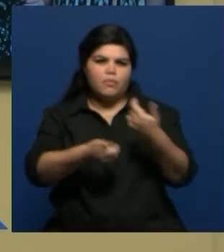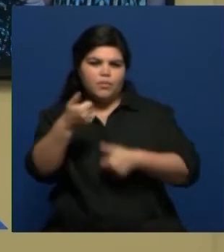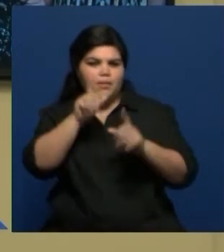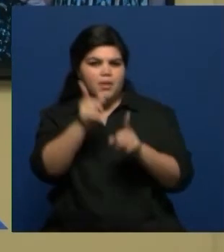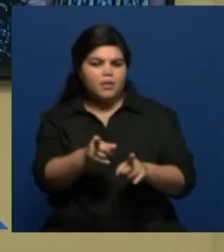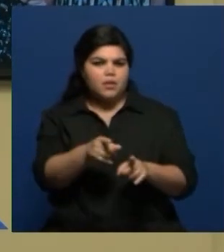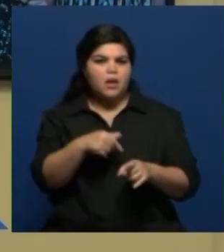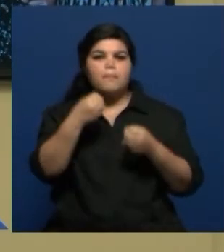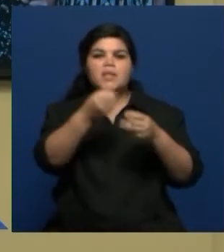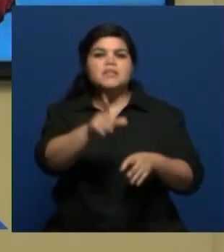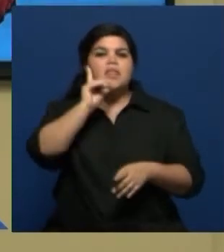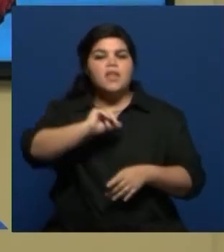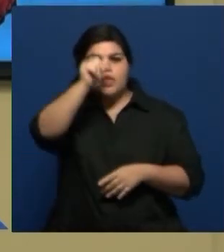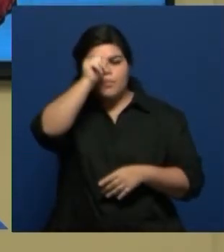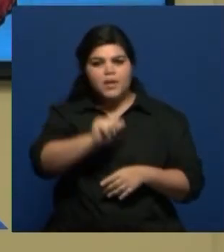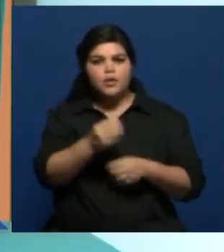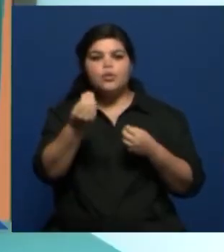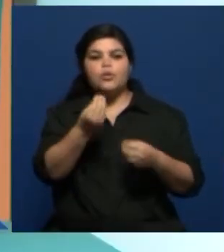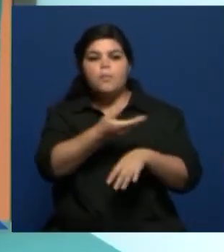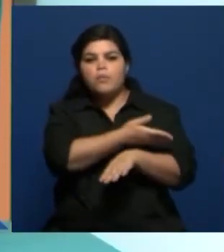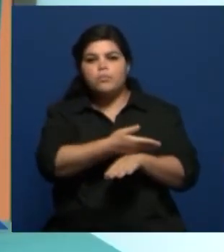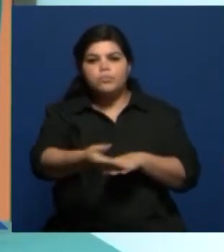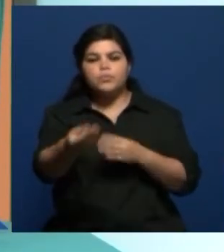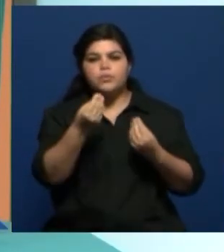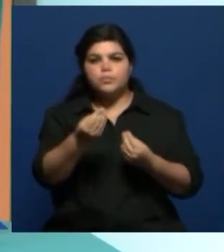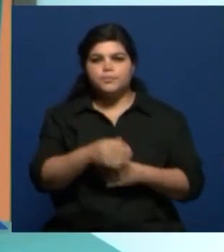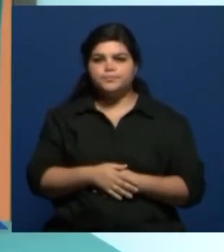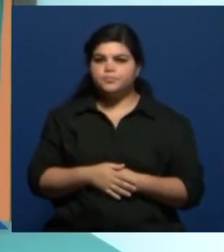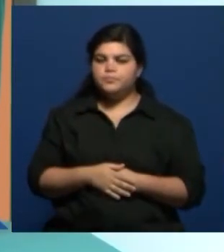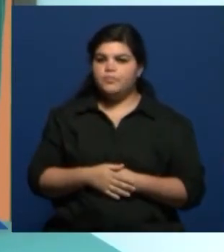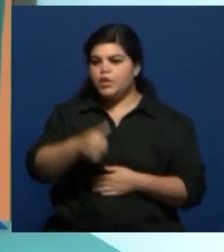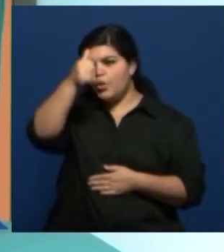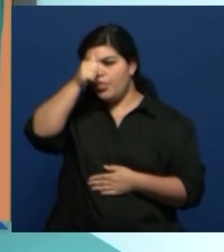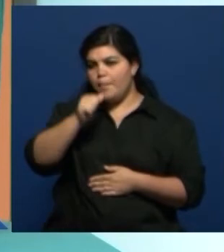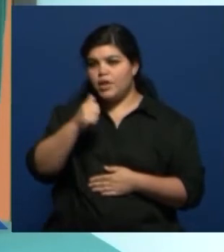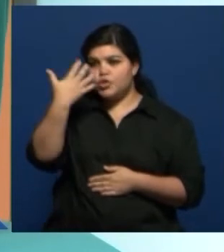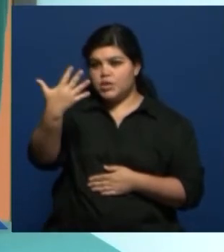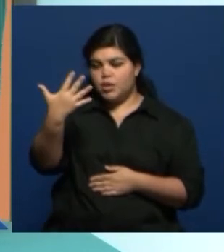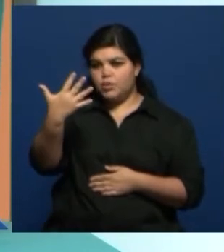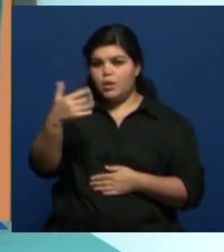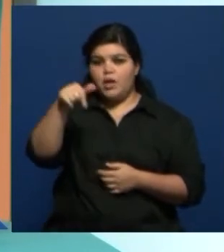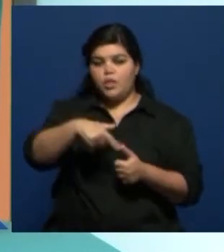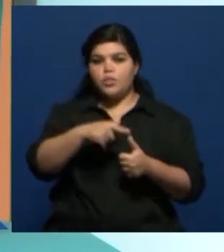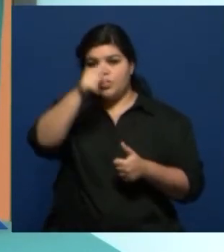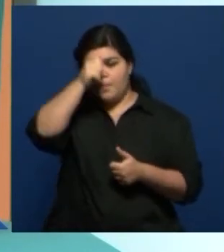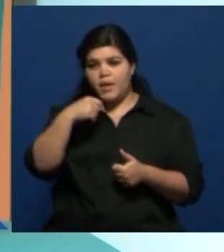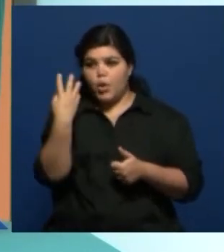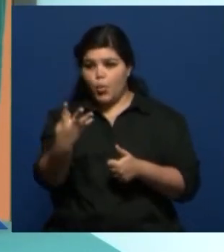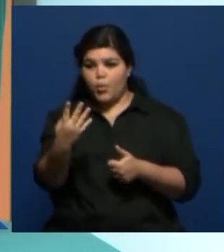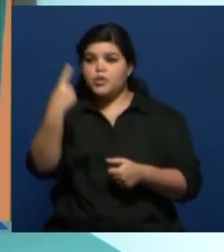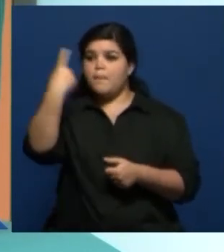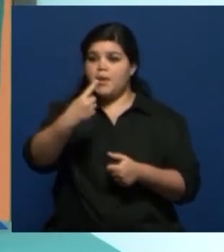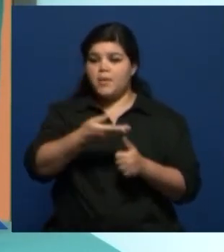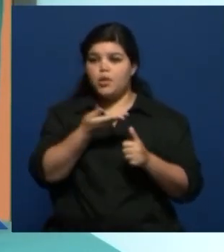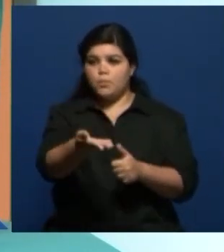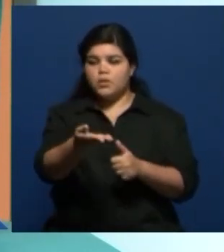bueno, arranca el domingo y ¿qué extensión tiene el ciclo? El ciclo son cinco domingos. Este domingo cuatro es el primero, con